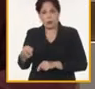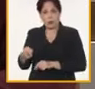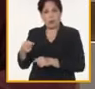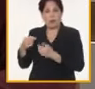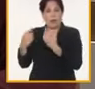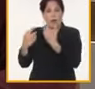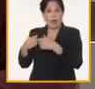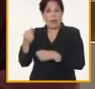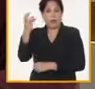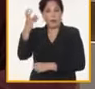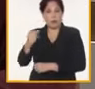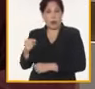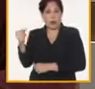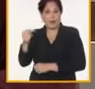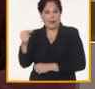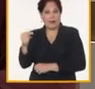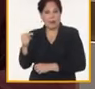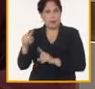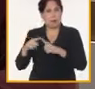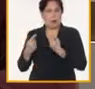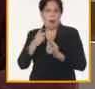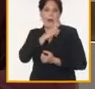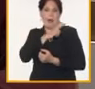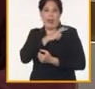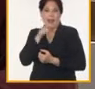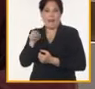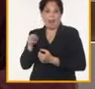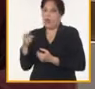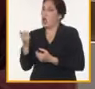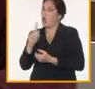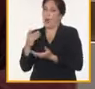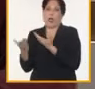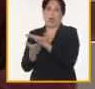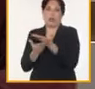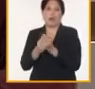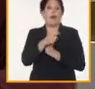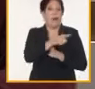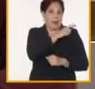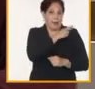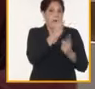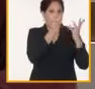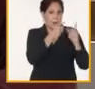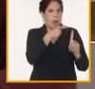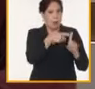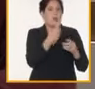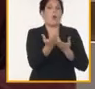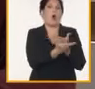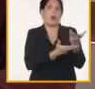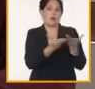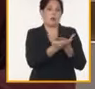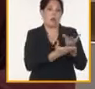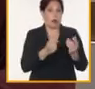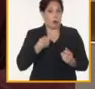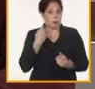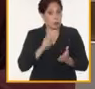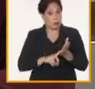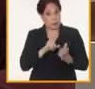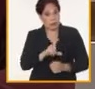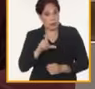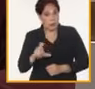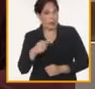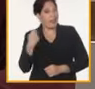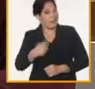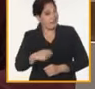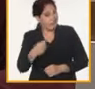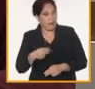transita por un problema de gestión y yo creo que ahí como tú bien lo decías también a nosotros como partido nos corresponde un